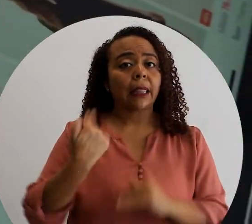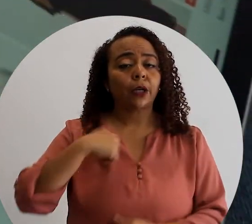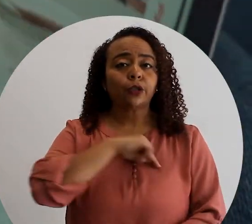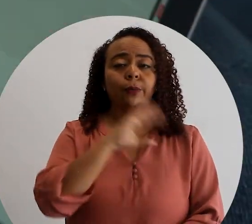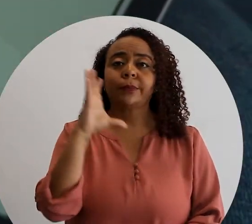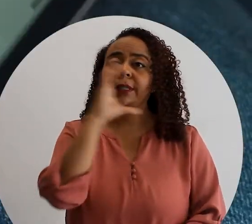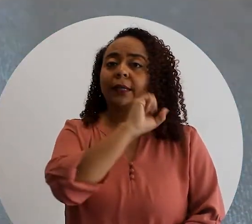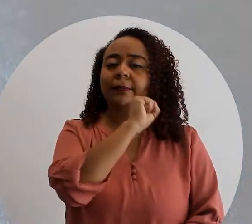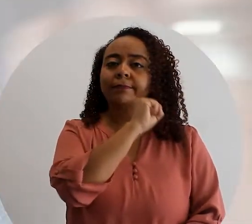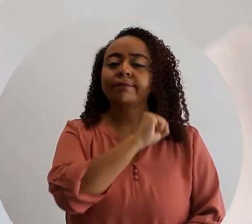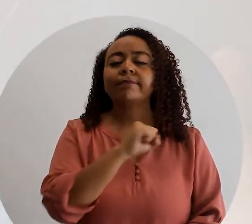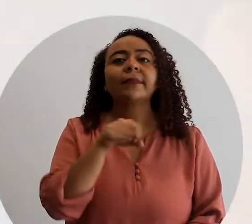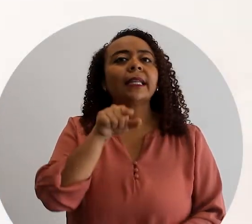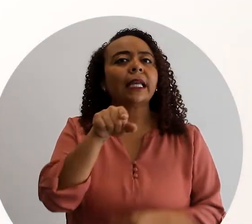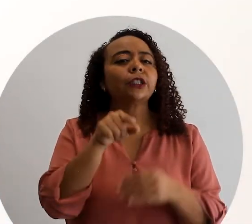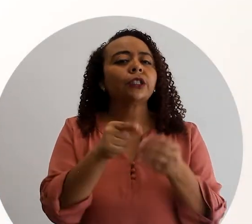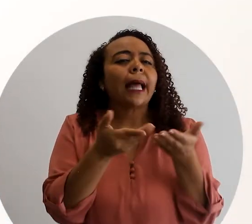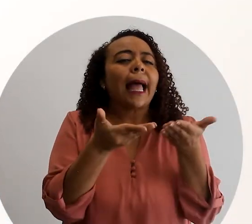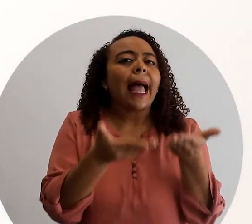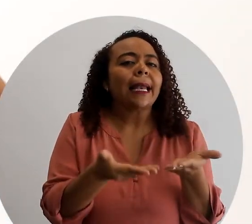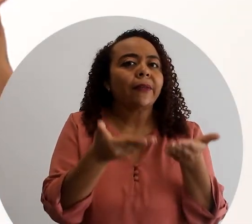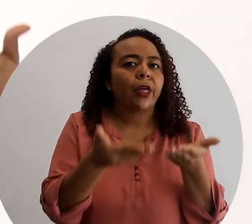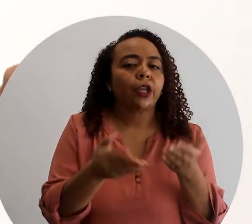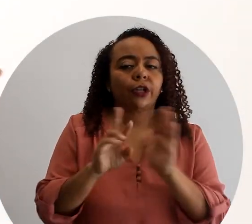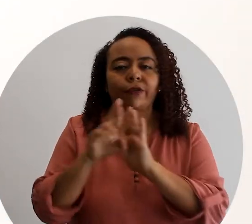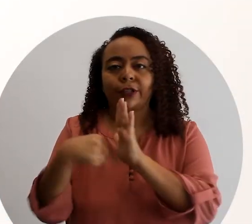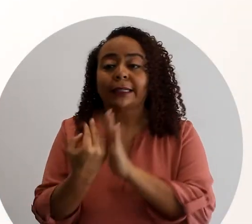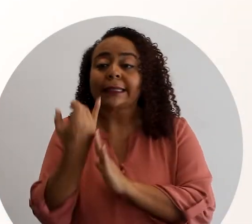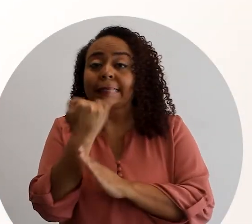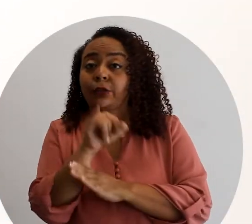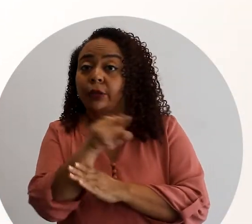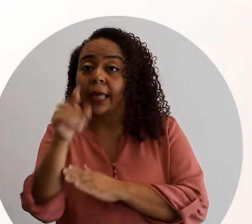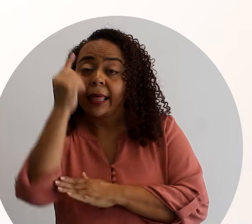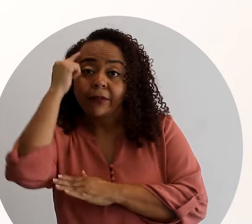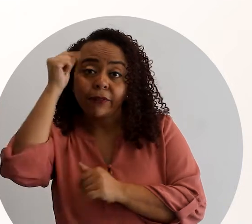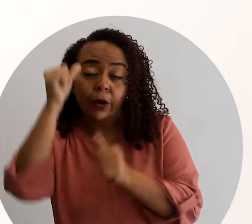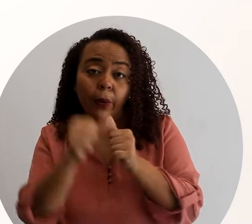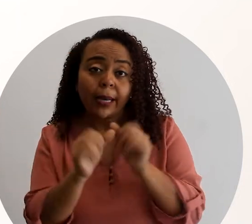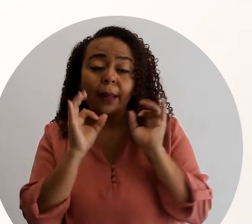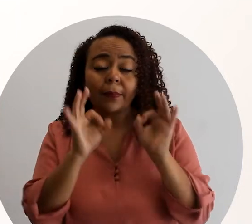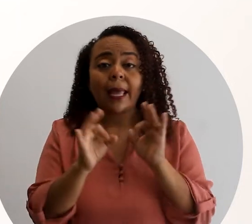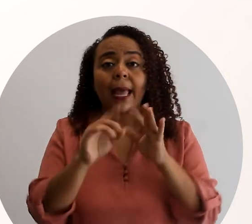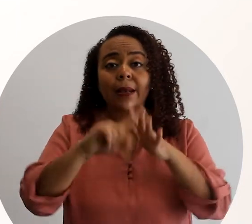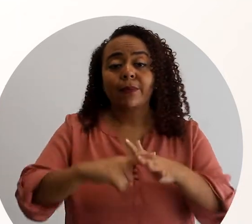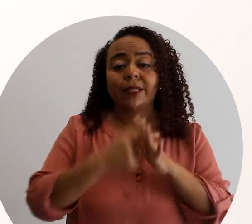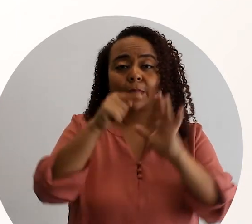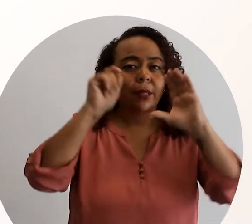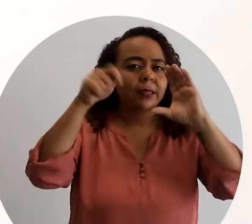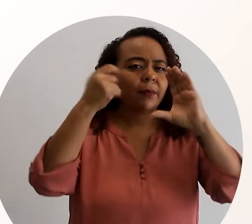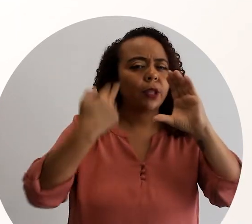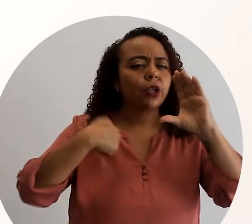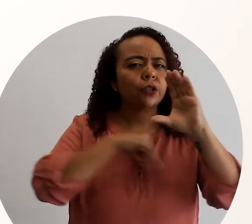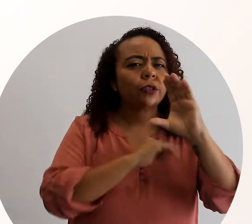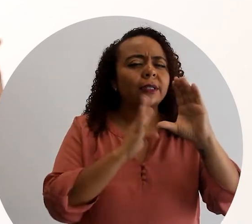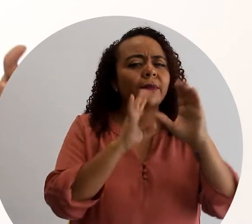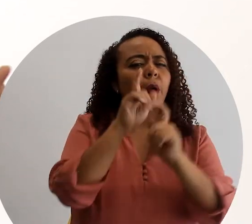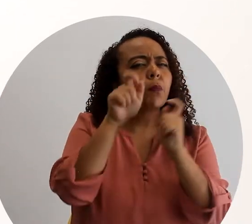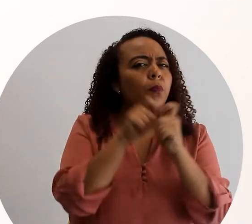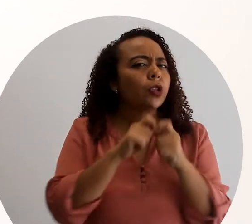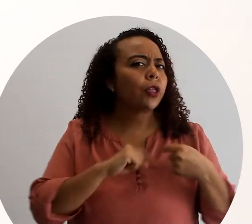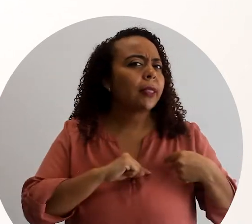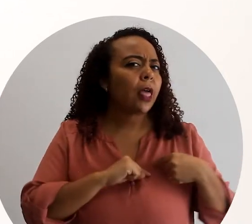siguiente que vamos a identificar y reconocer son los aliviadores de dolores. Si recuerdan bien, al principio de este video